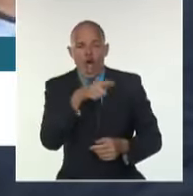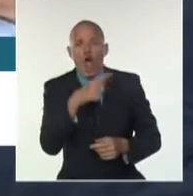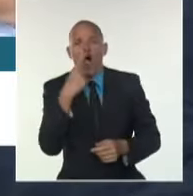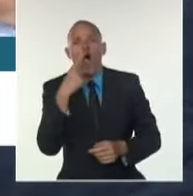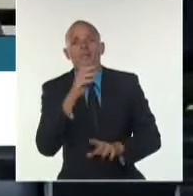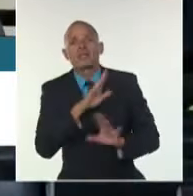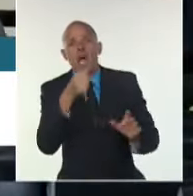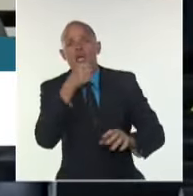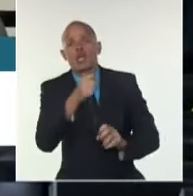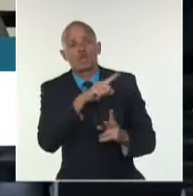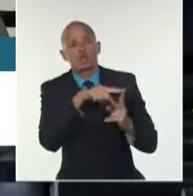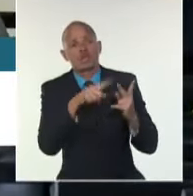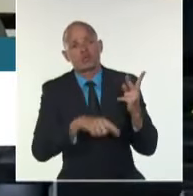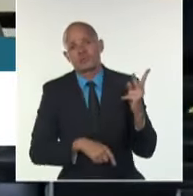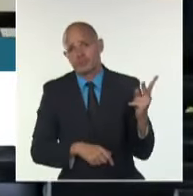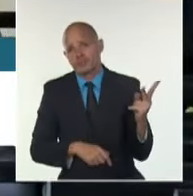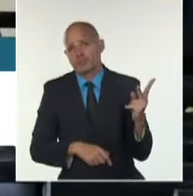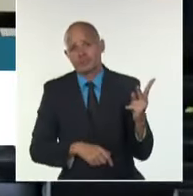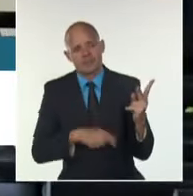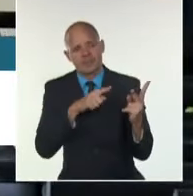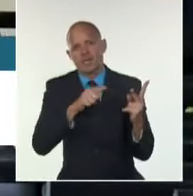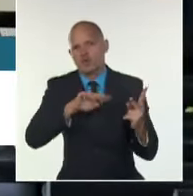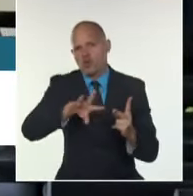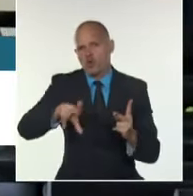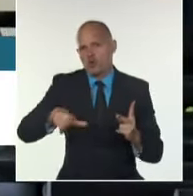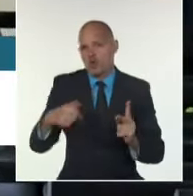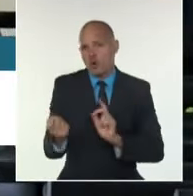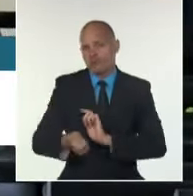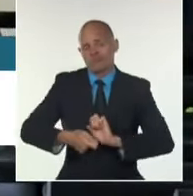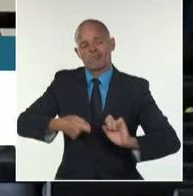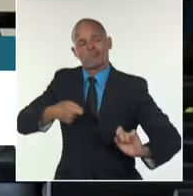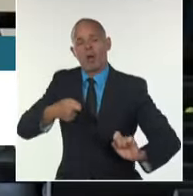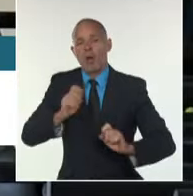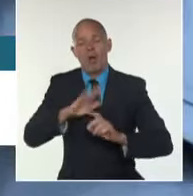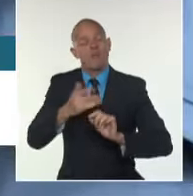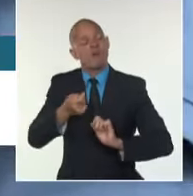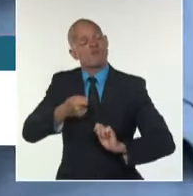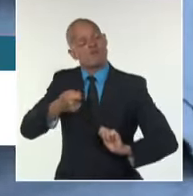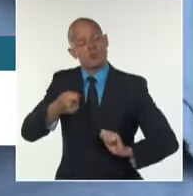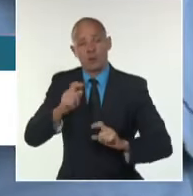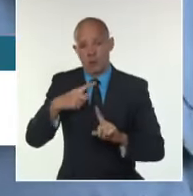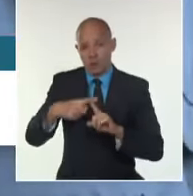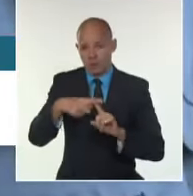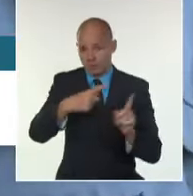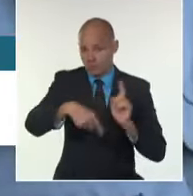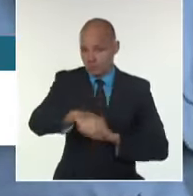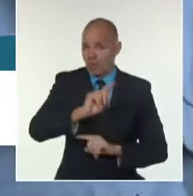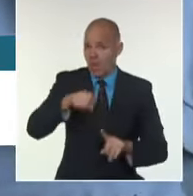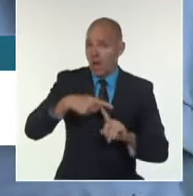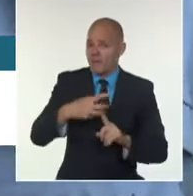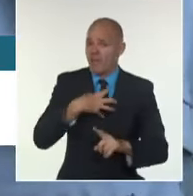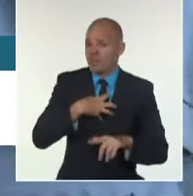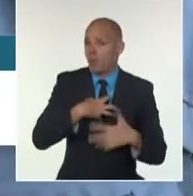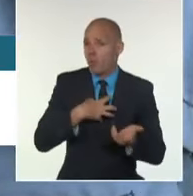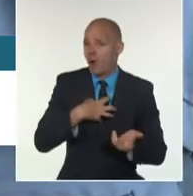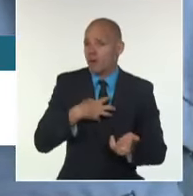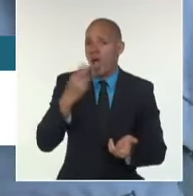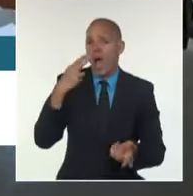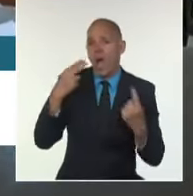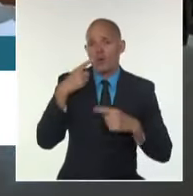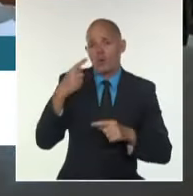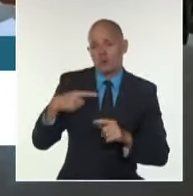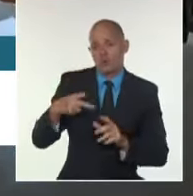presuntos autores por los delitos de robo con violencia o intimidación de las personas, importación y tenencia ilegal de armas o